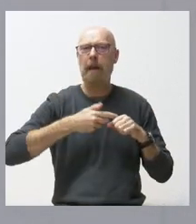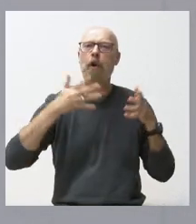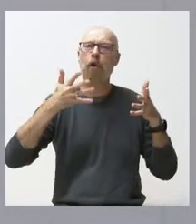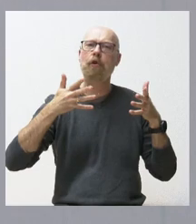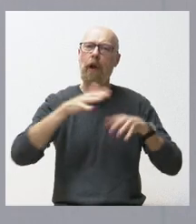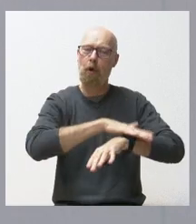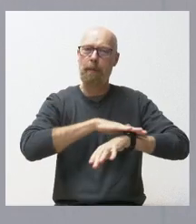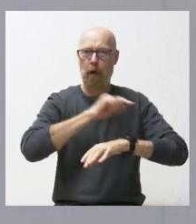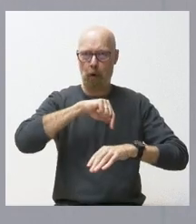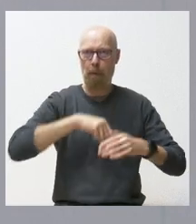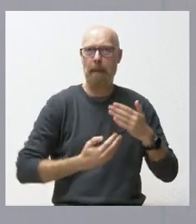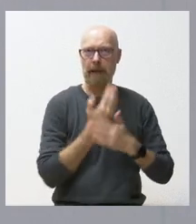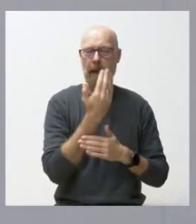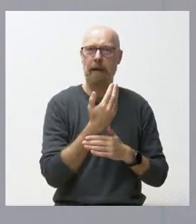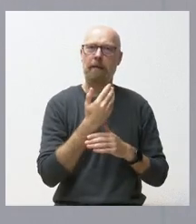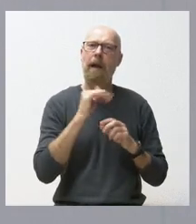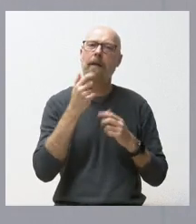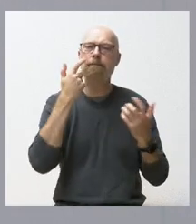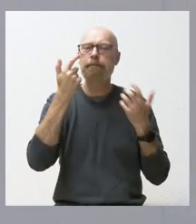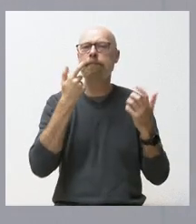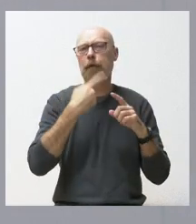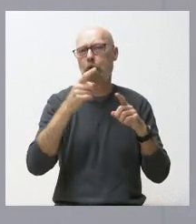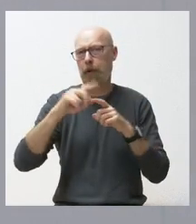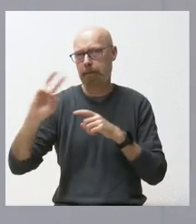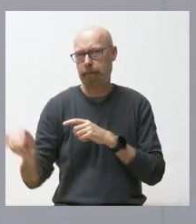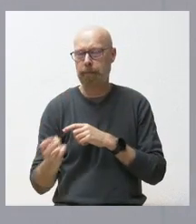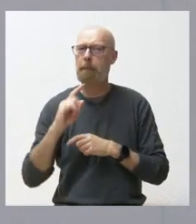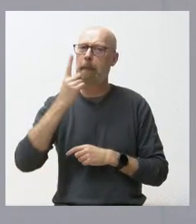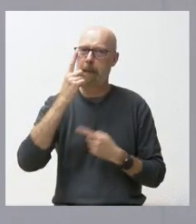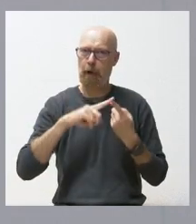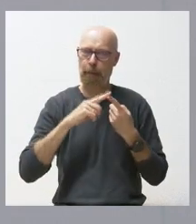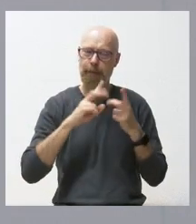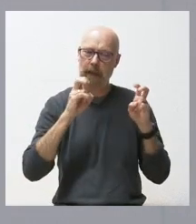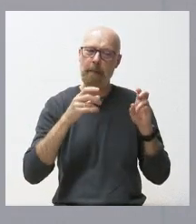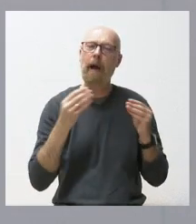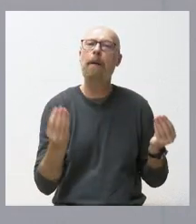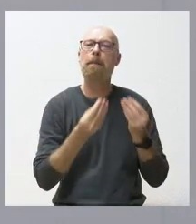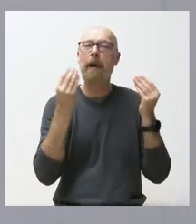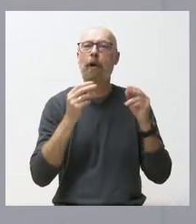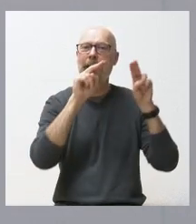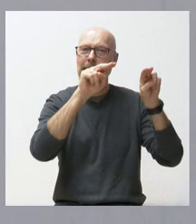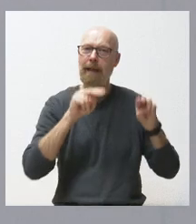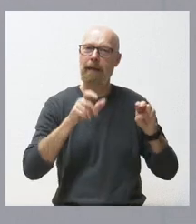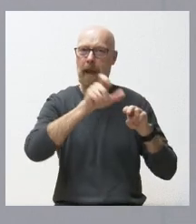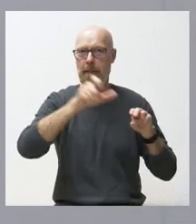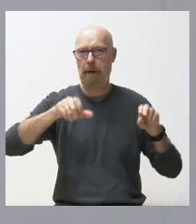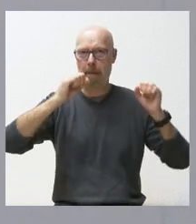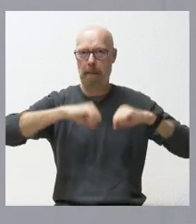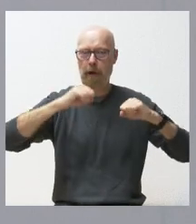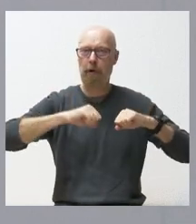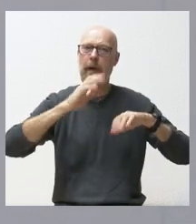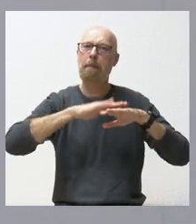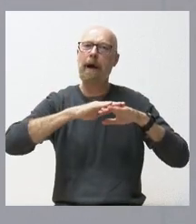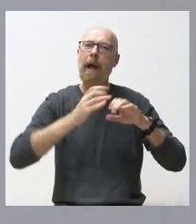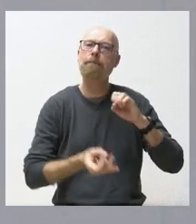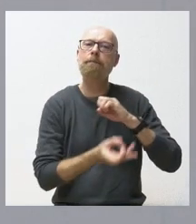Esta mañana destacaríamos varias partes. En primer lugar, un primer bloque de mejora de residencias de personas mayores para la implantación del modelo